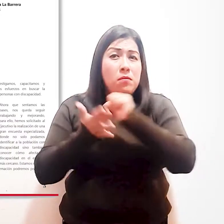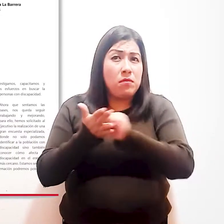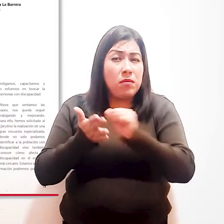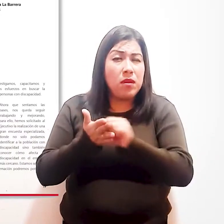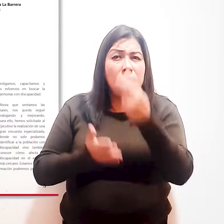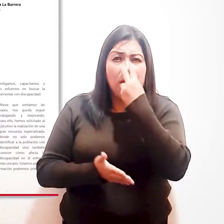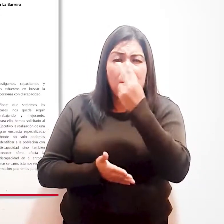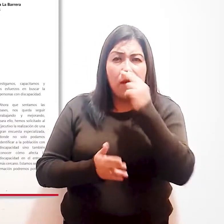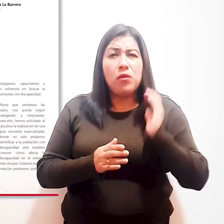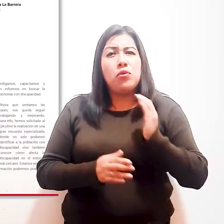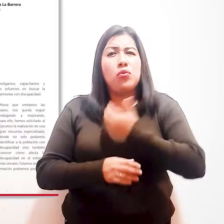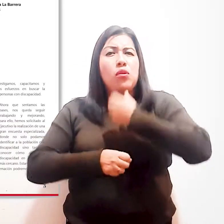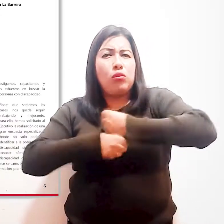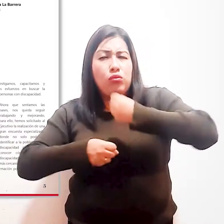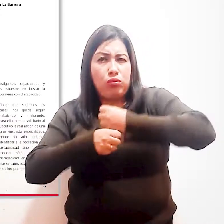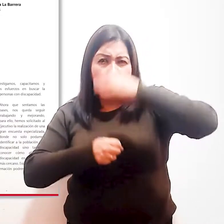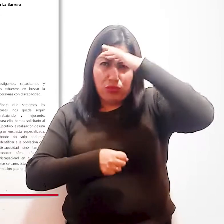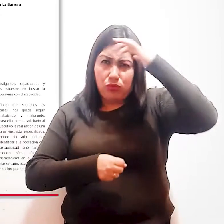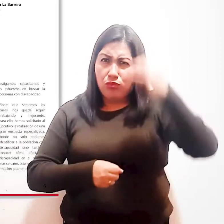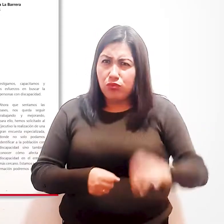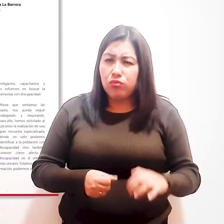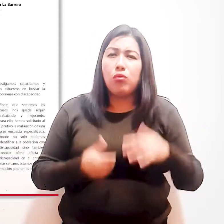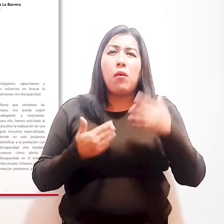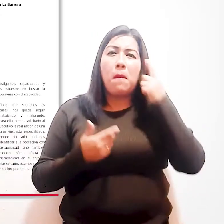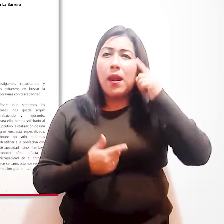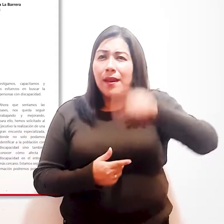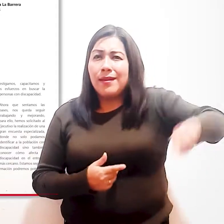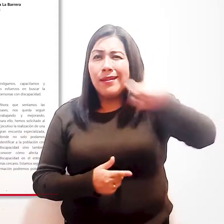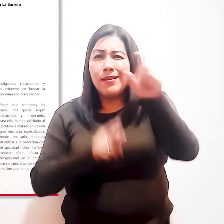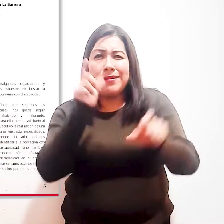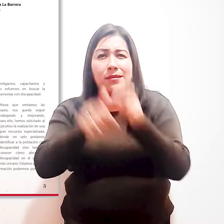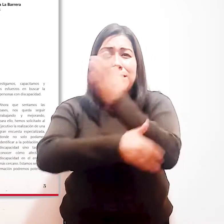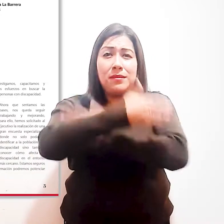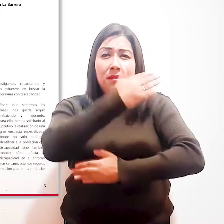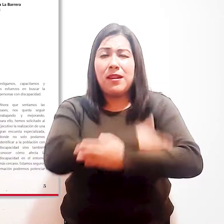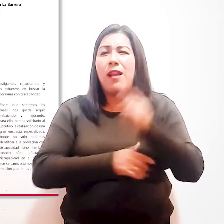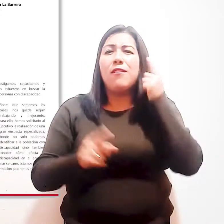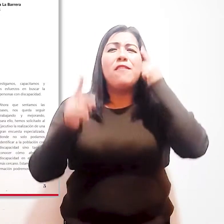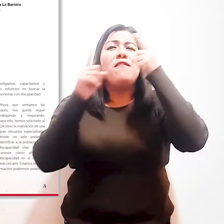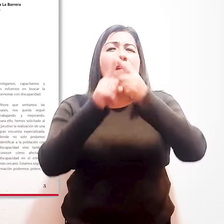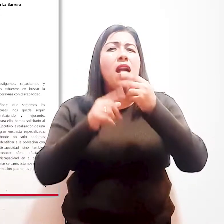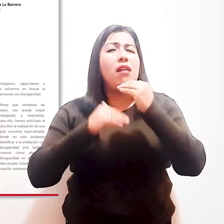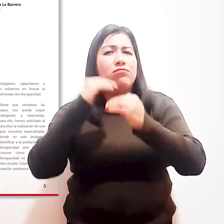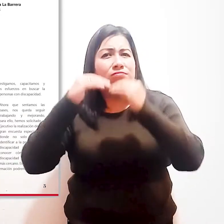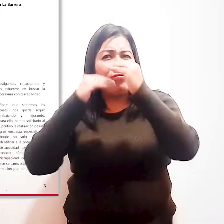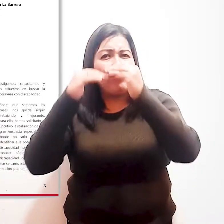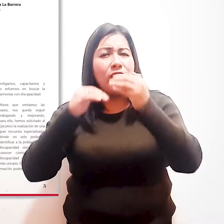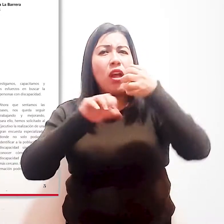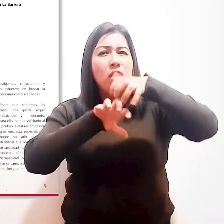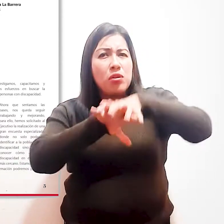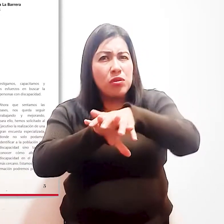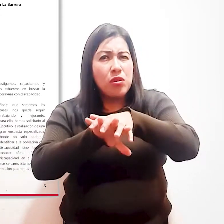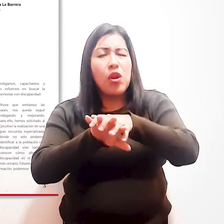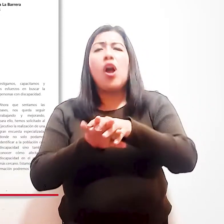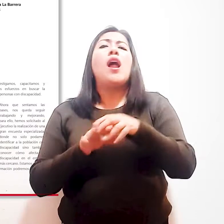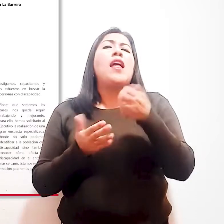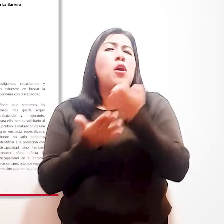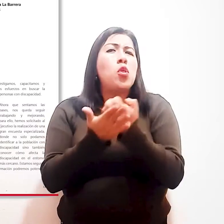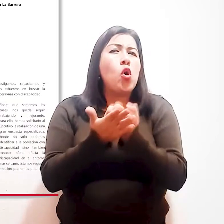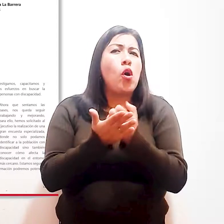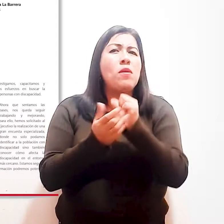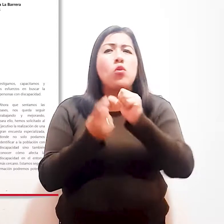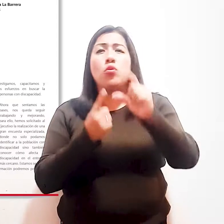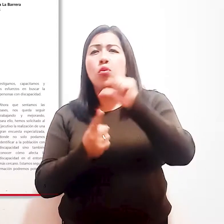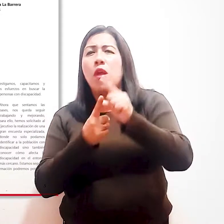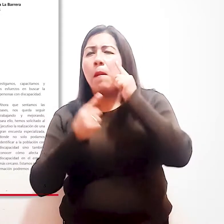sido enfocados a fomentar la inclusión de las personas con discapacidad, con el fin de alcanzar su desarrollo e integración social, económico y cultural,